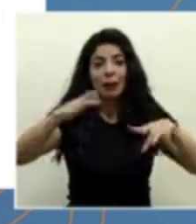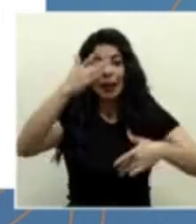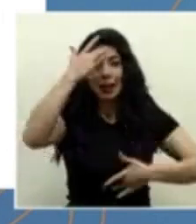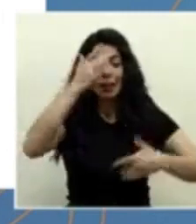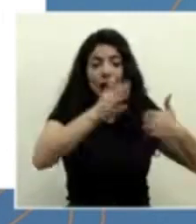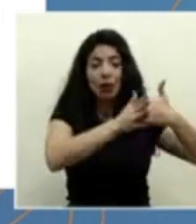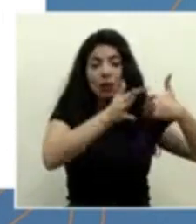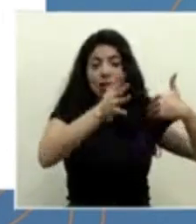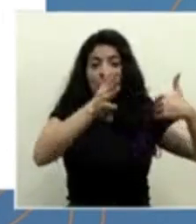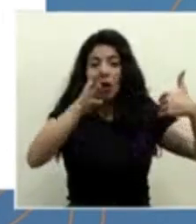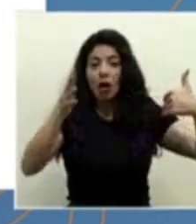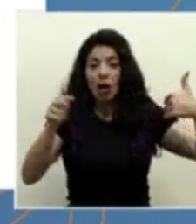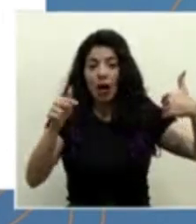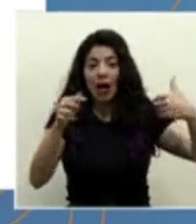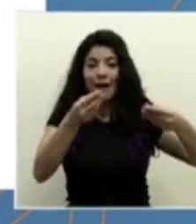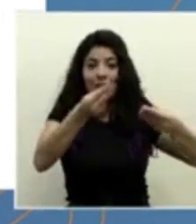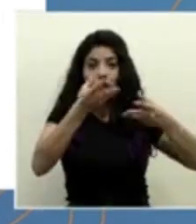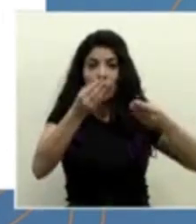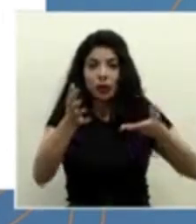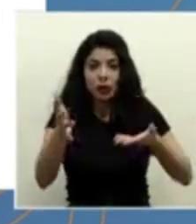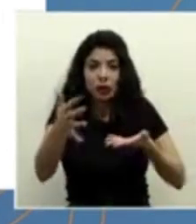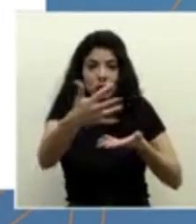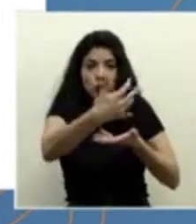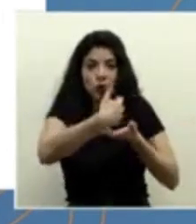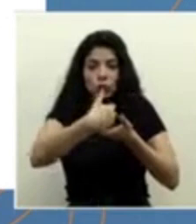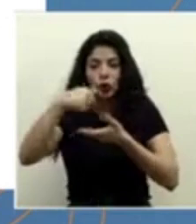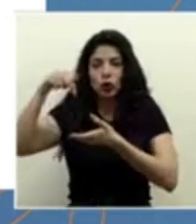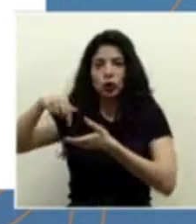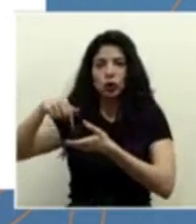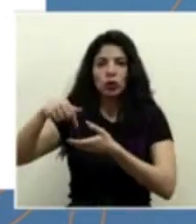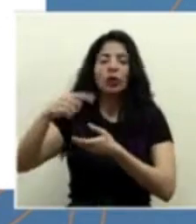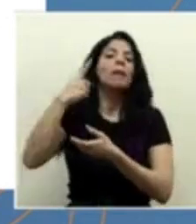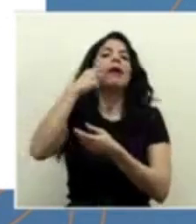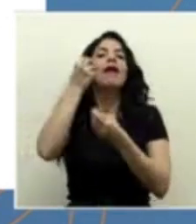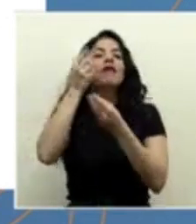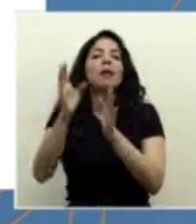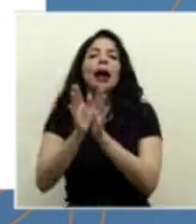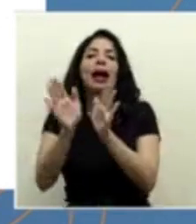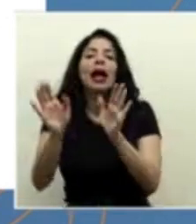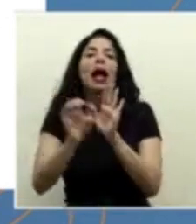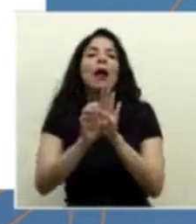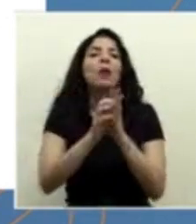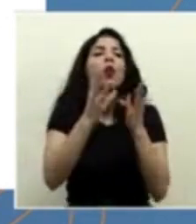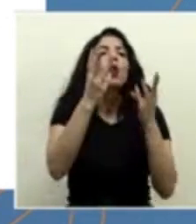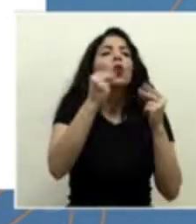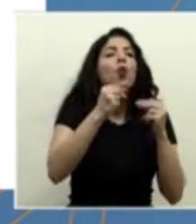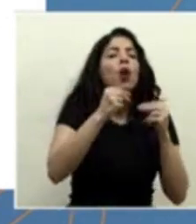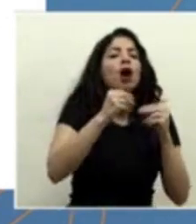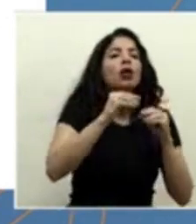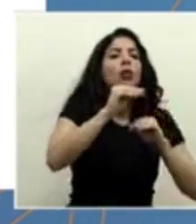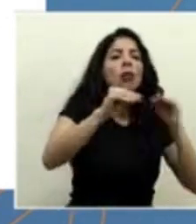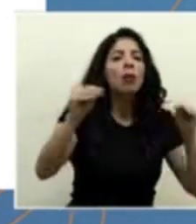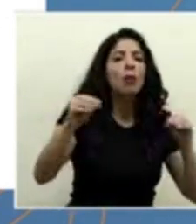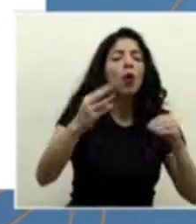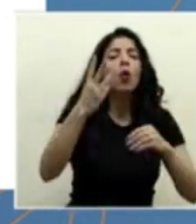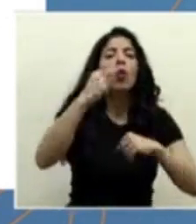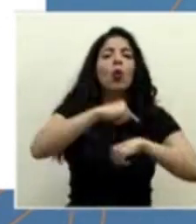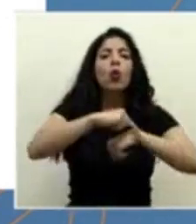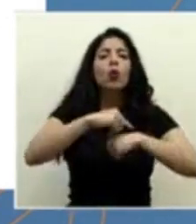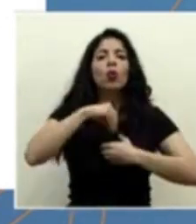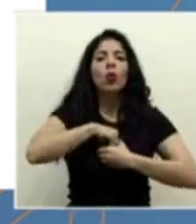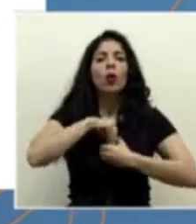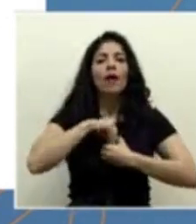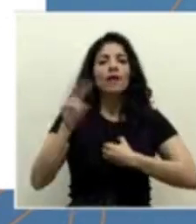tanto con respecto a datos más generales, como la tasa de transmisión o el periodo de incubación, recordemos que el periodo de incubación